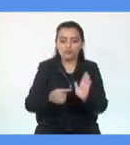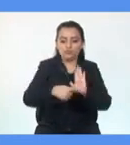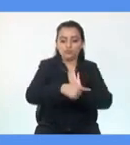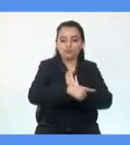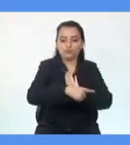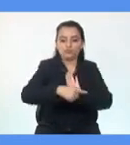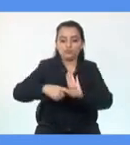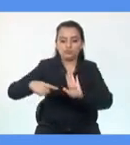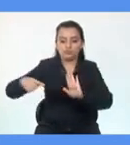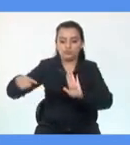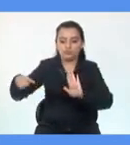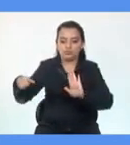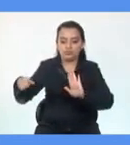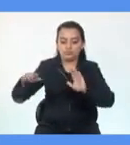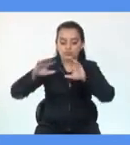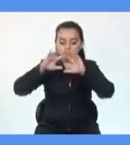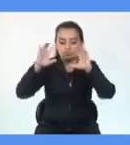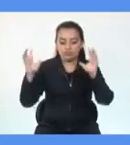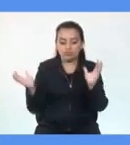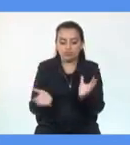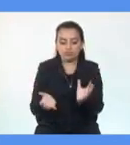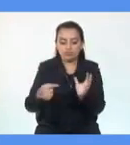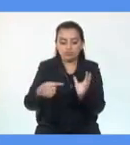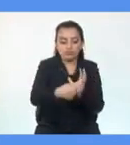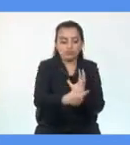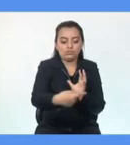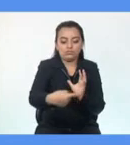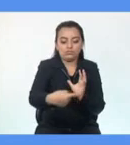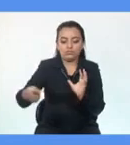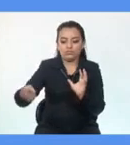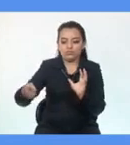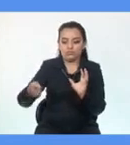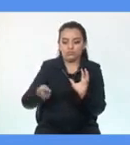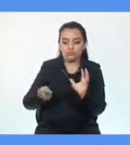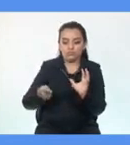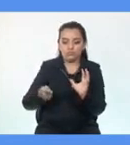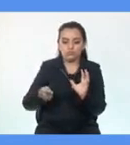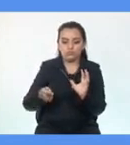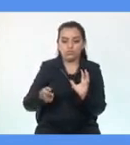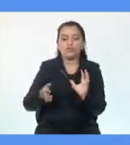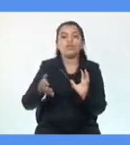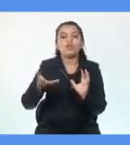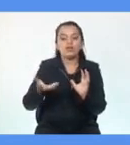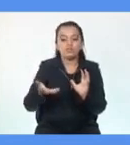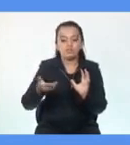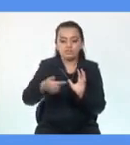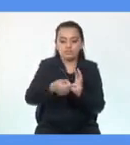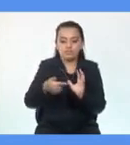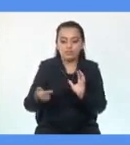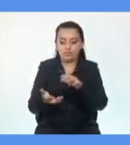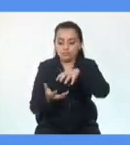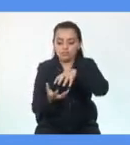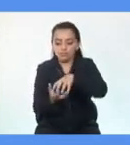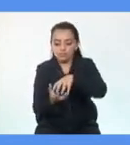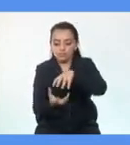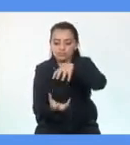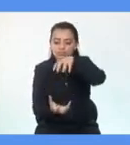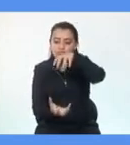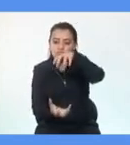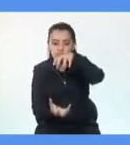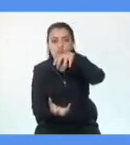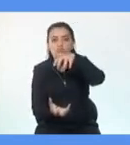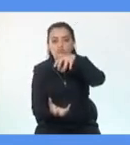Son las líneas más extensas que dividen al planeta en dos hemisferios, hemisferio norte y hemisferio